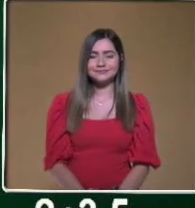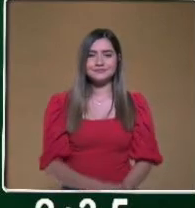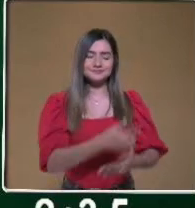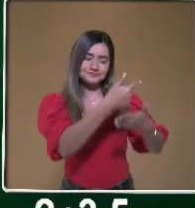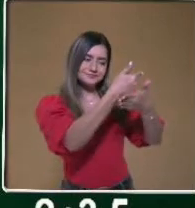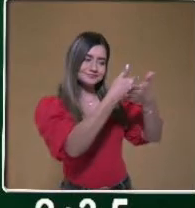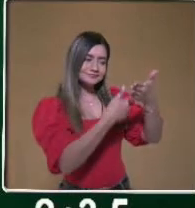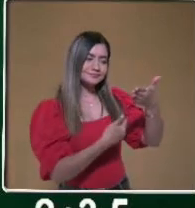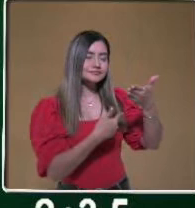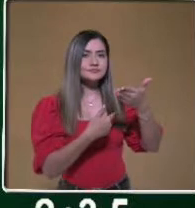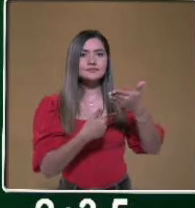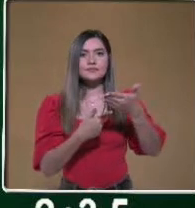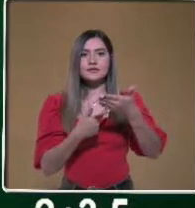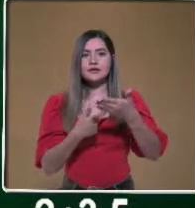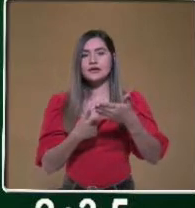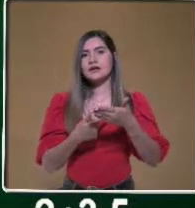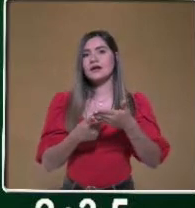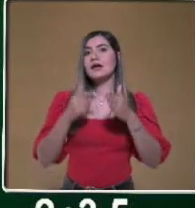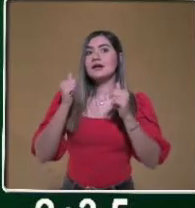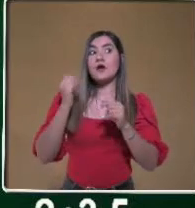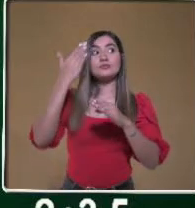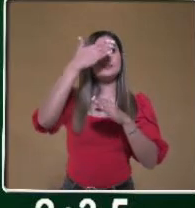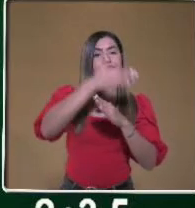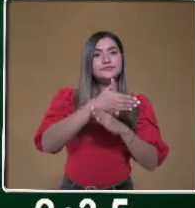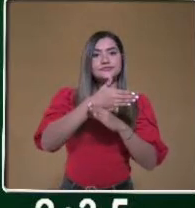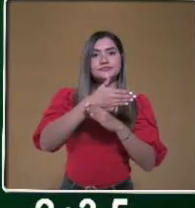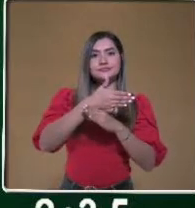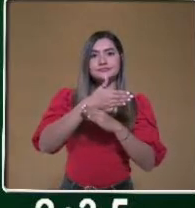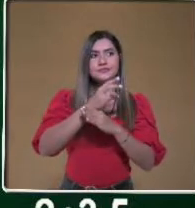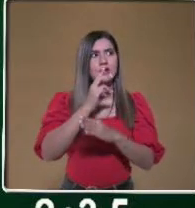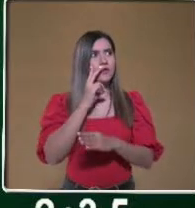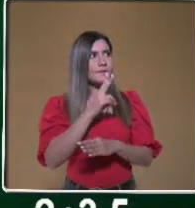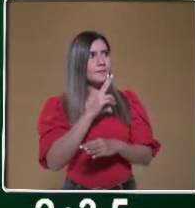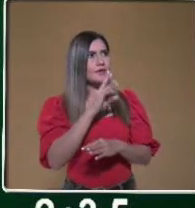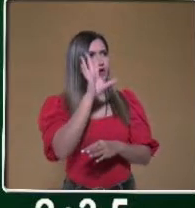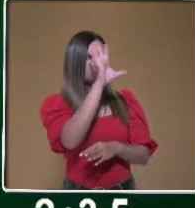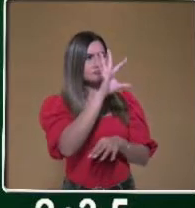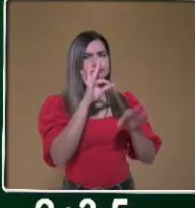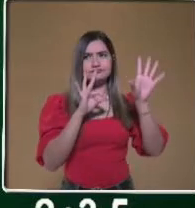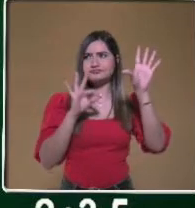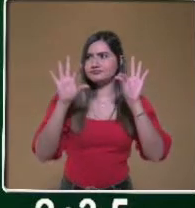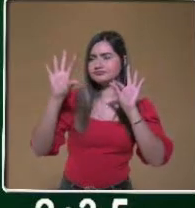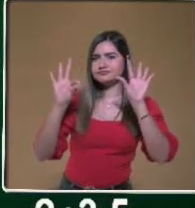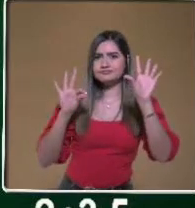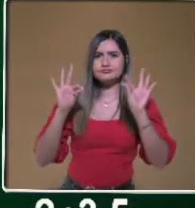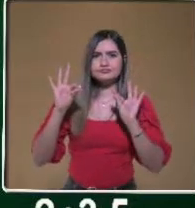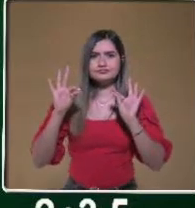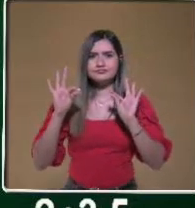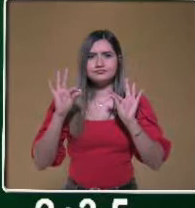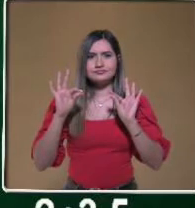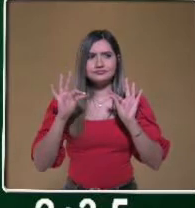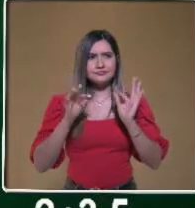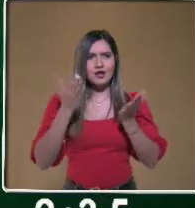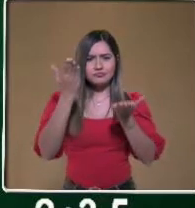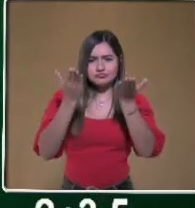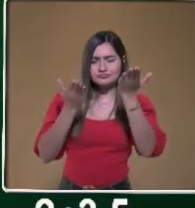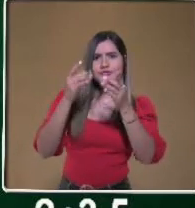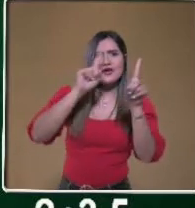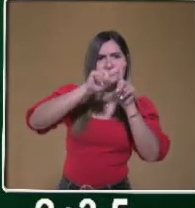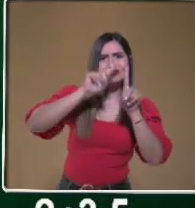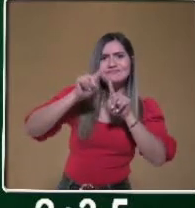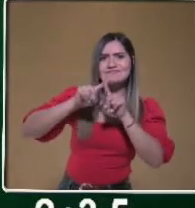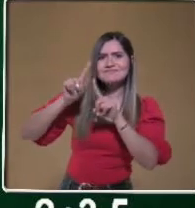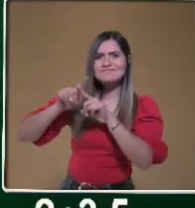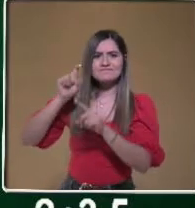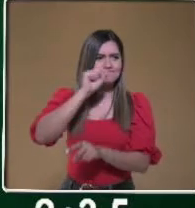Pero cuando llega al supermercado, se encuentra con que el mismo producto, existen varias opciones. Por